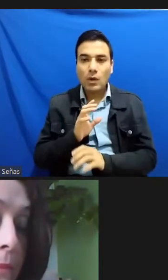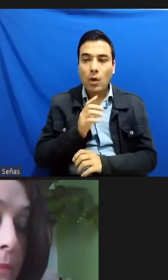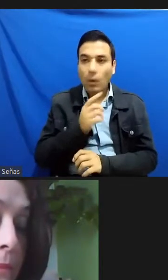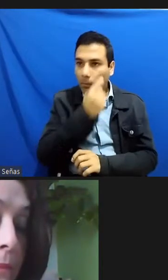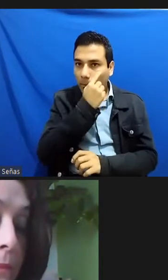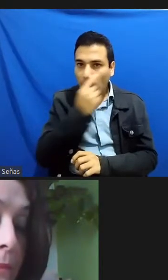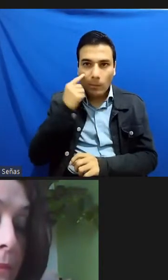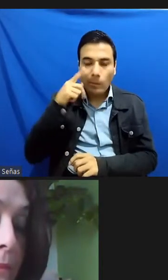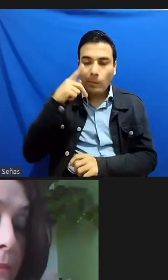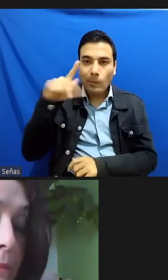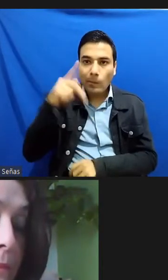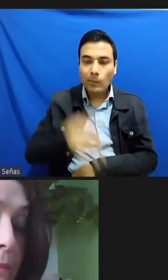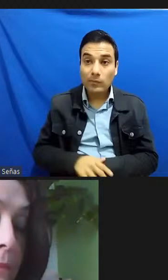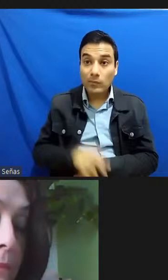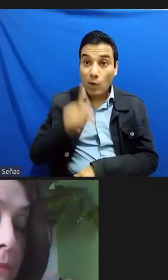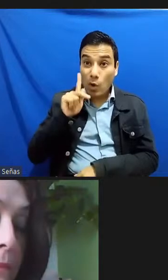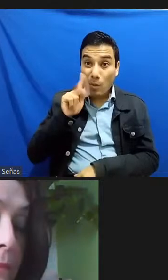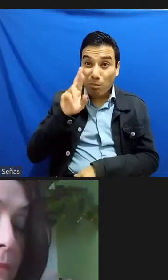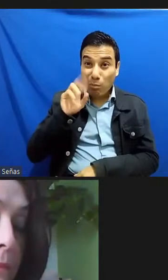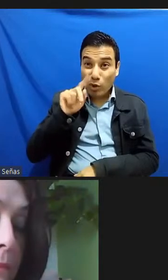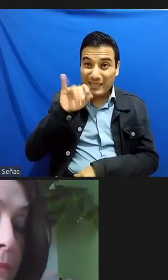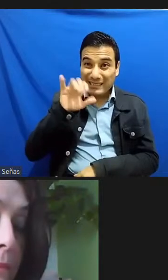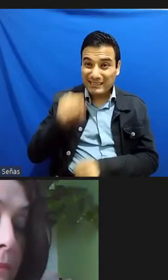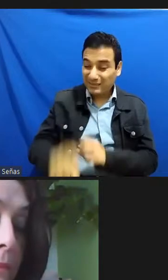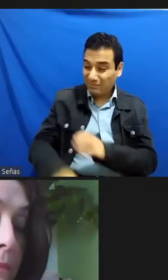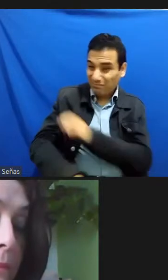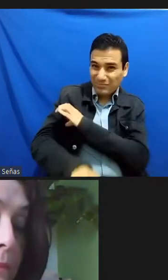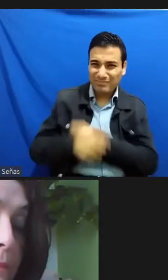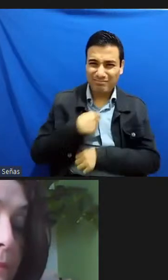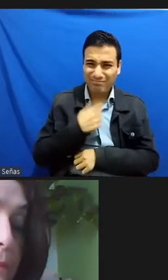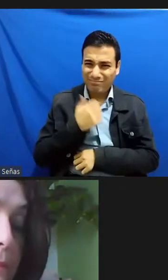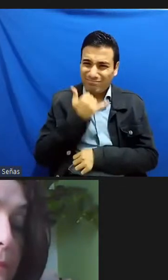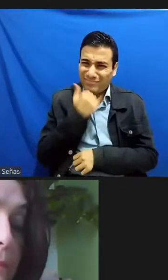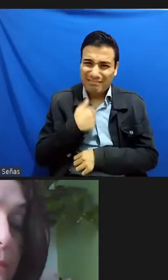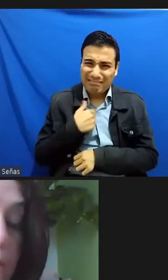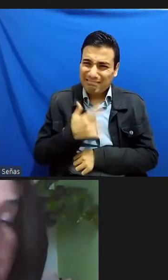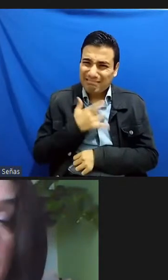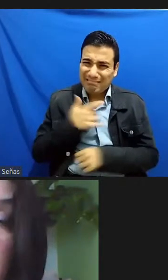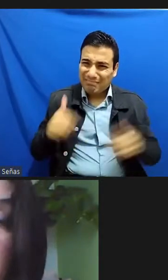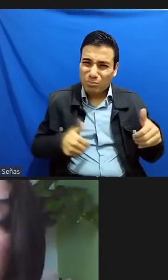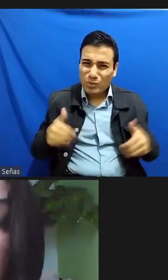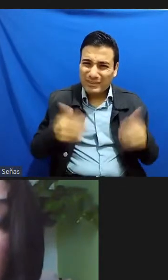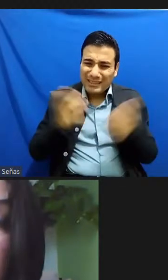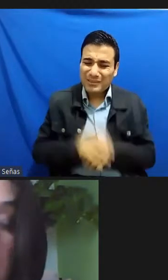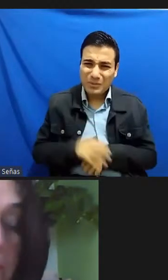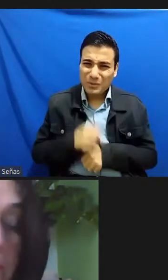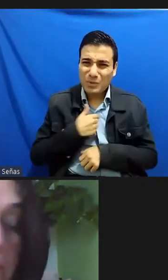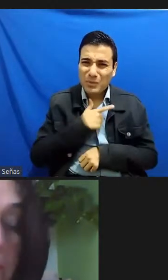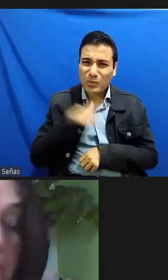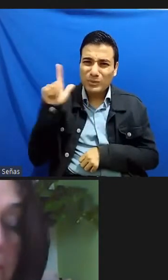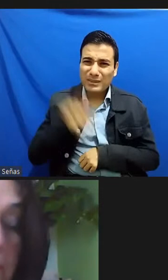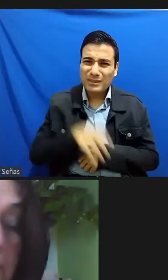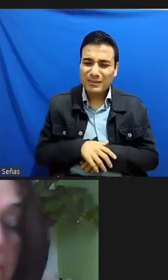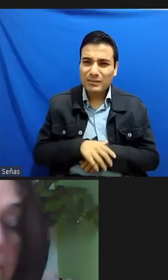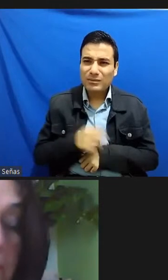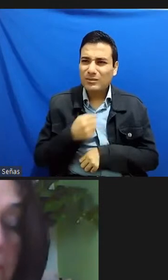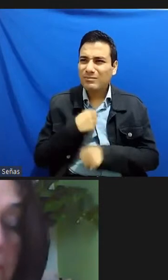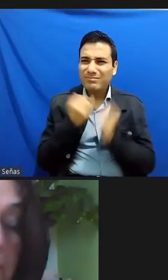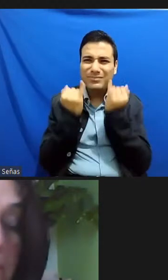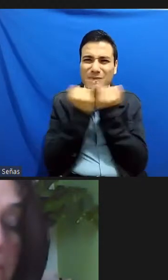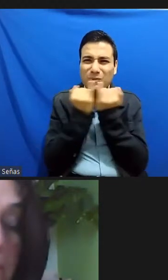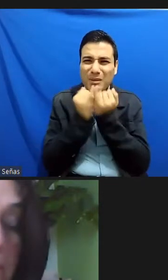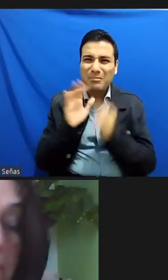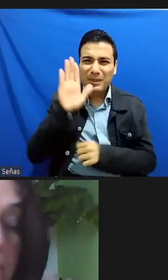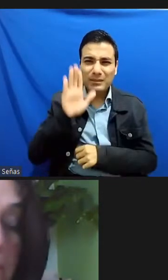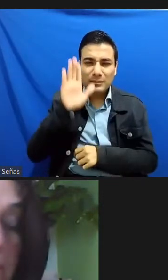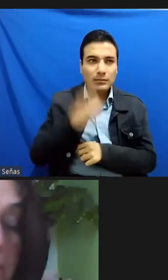que me molestaba me sigue molestando y me la pongo como como alguien usa un adminículo como alguien